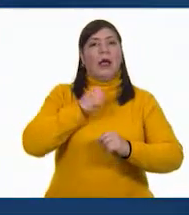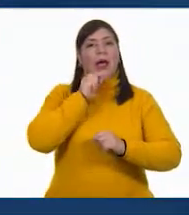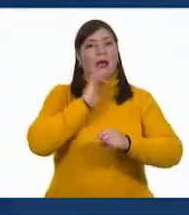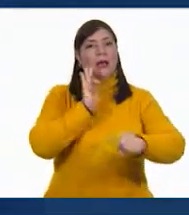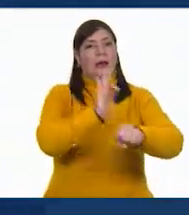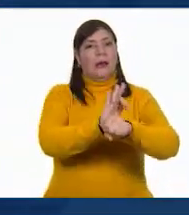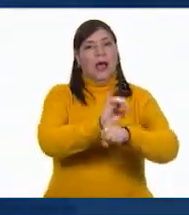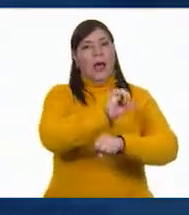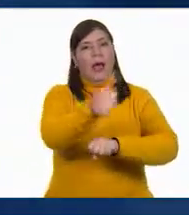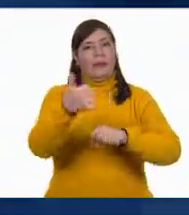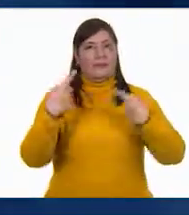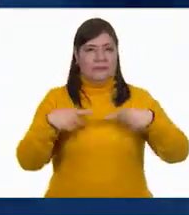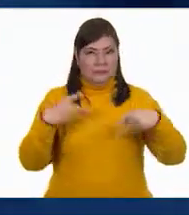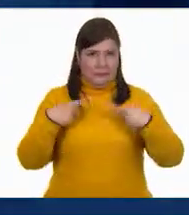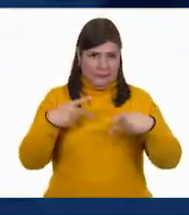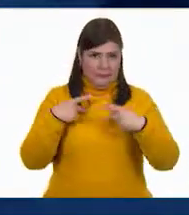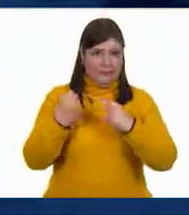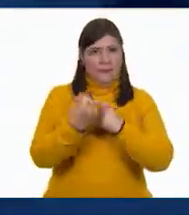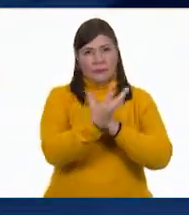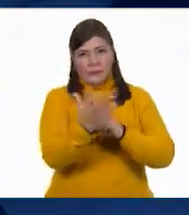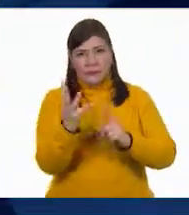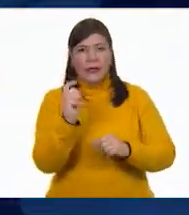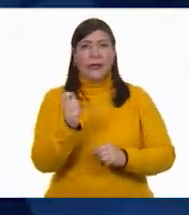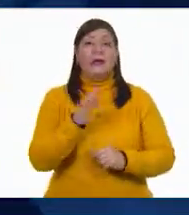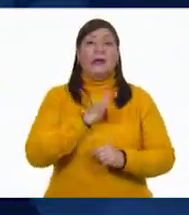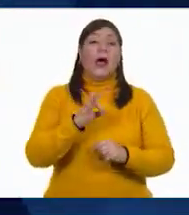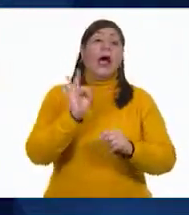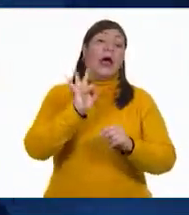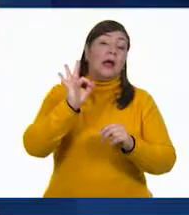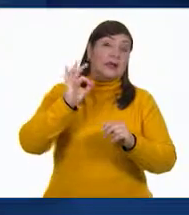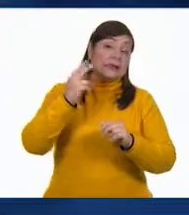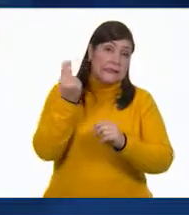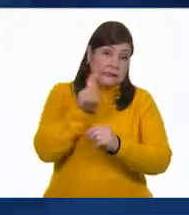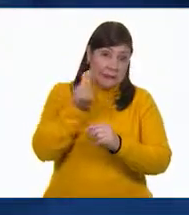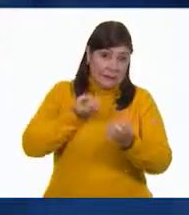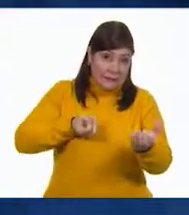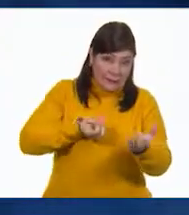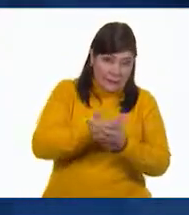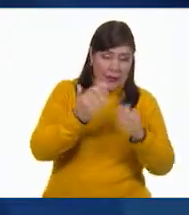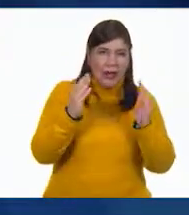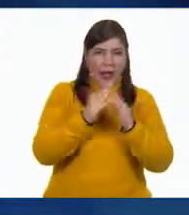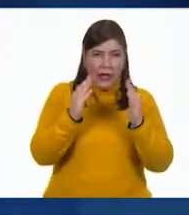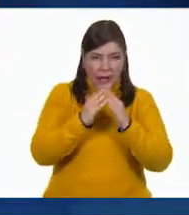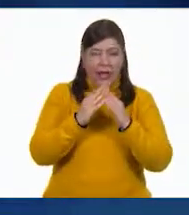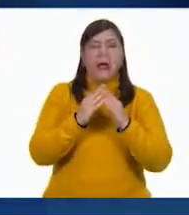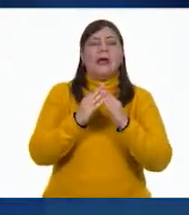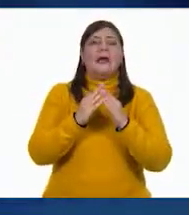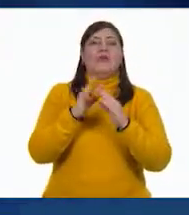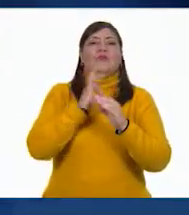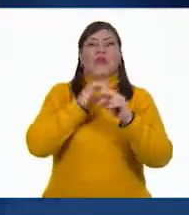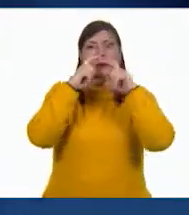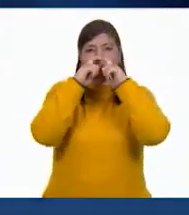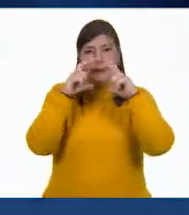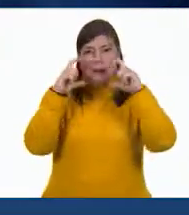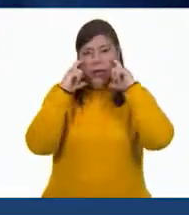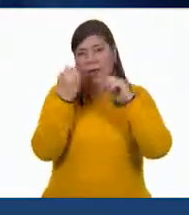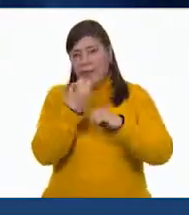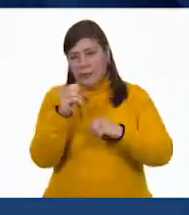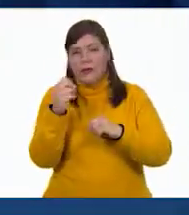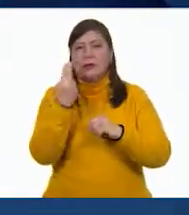que te rodean. Si sales de casa, usa cubrebocas y guarda la sana distancia. Ahora,